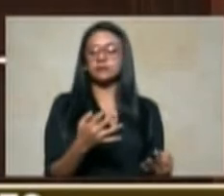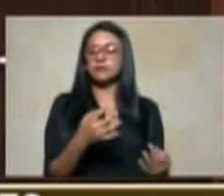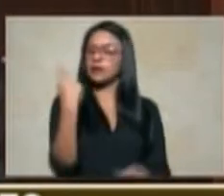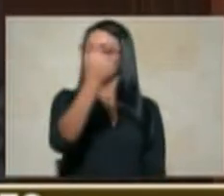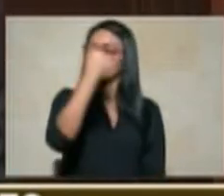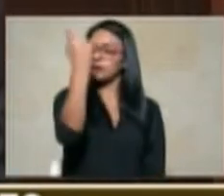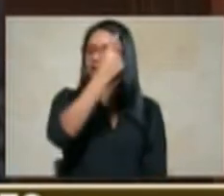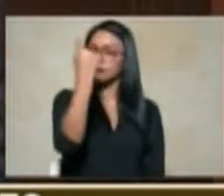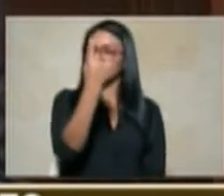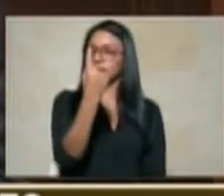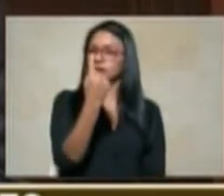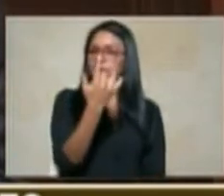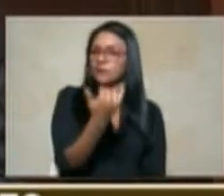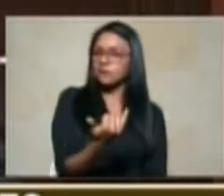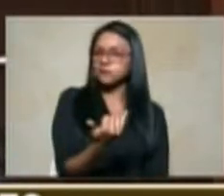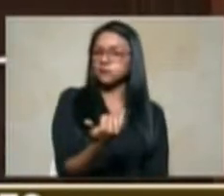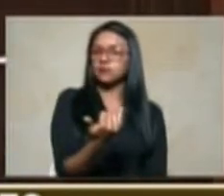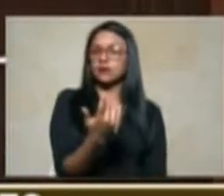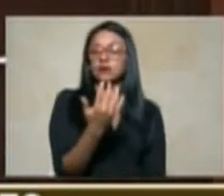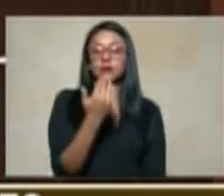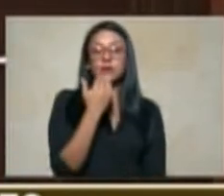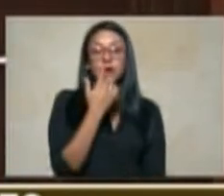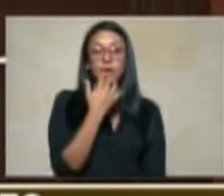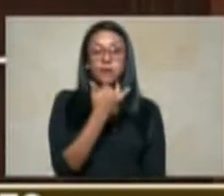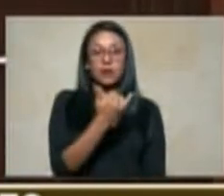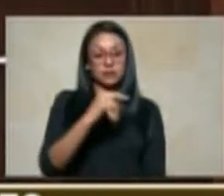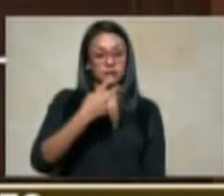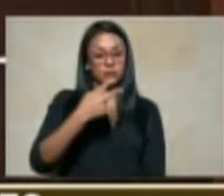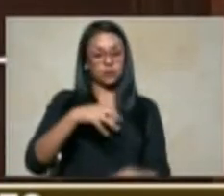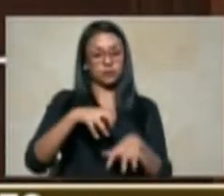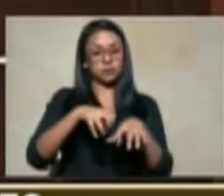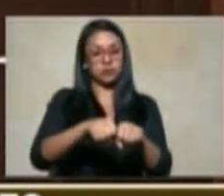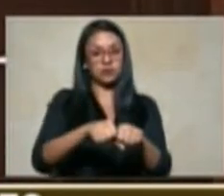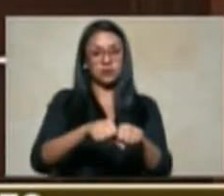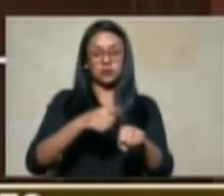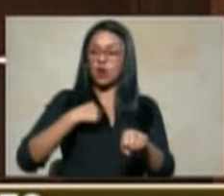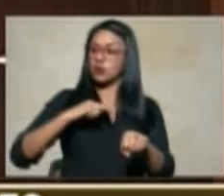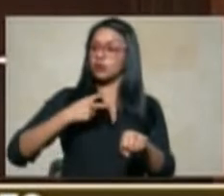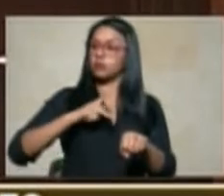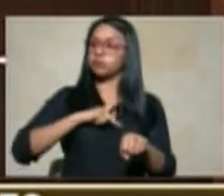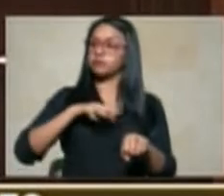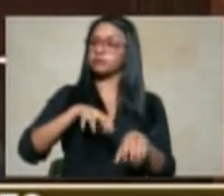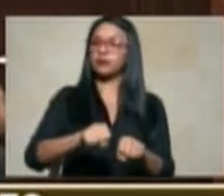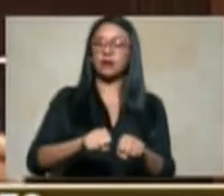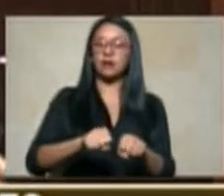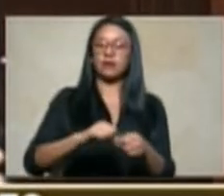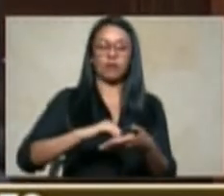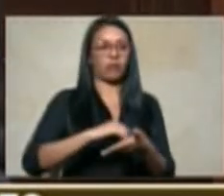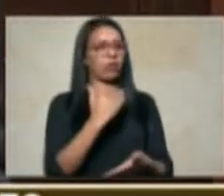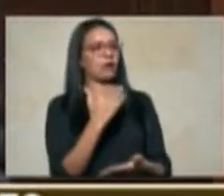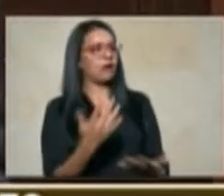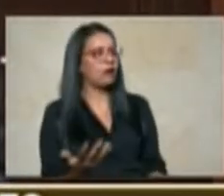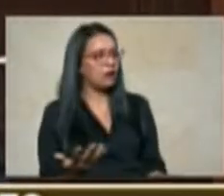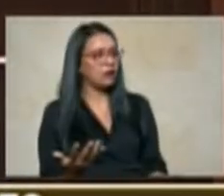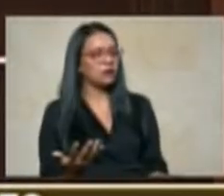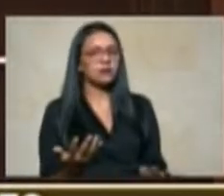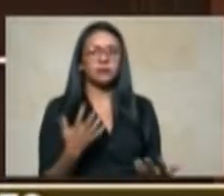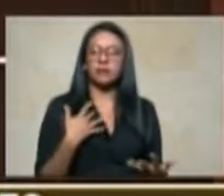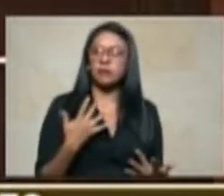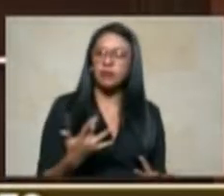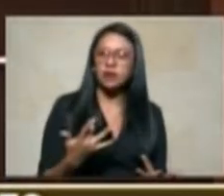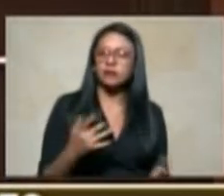cuando existe un segundo ocupante ese segundo ocupante queda desprovisto de todo y entra al universo de la nada